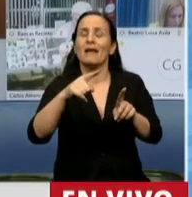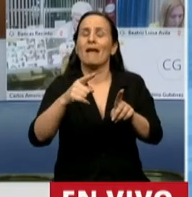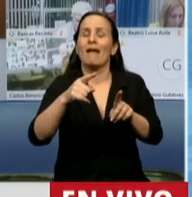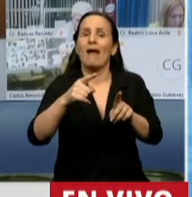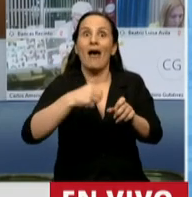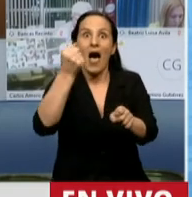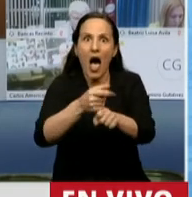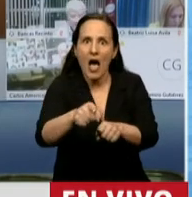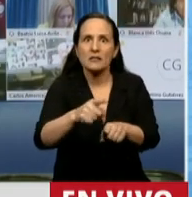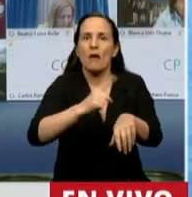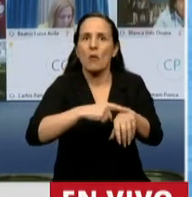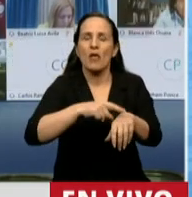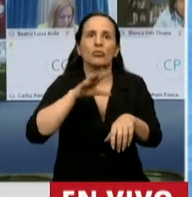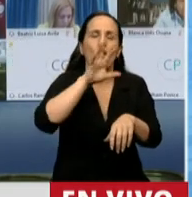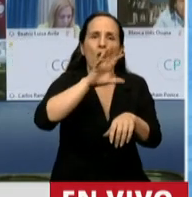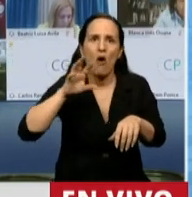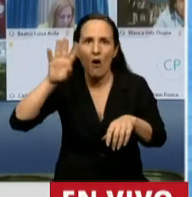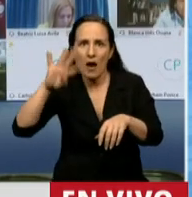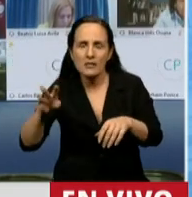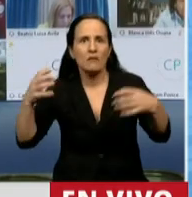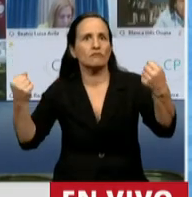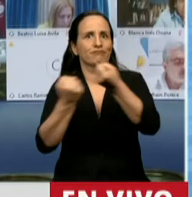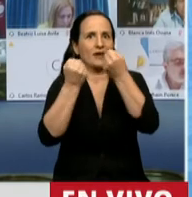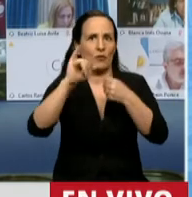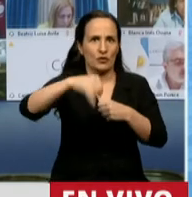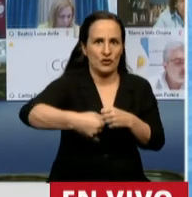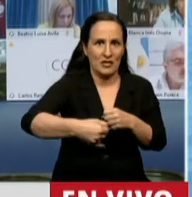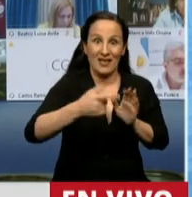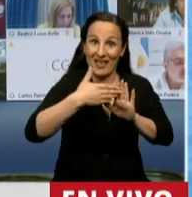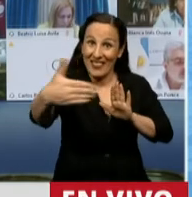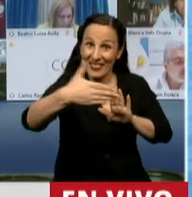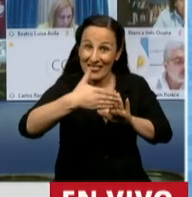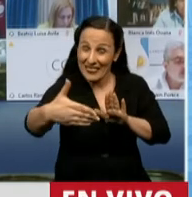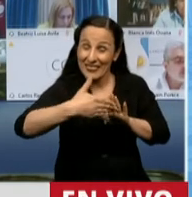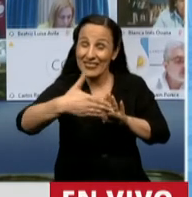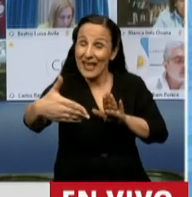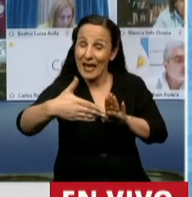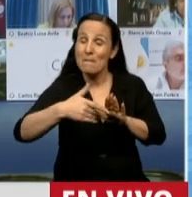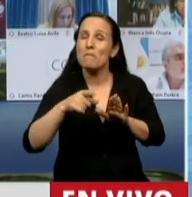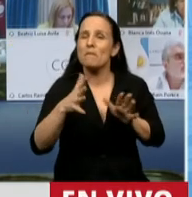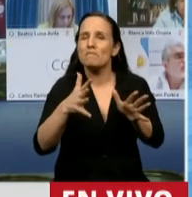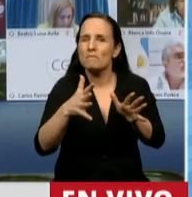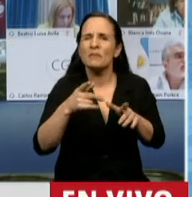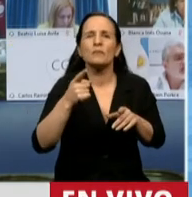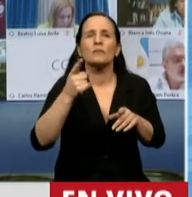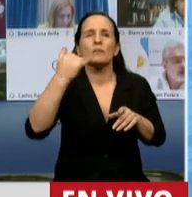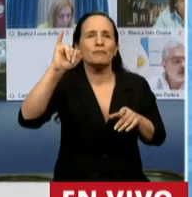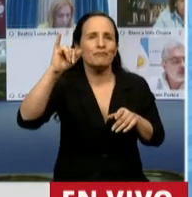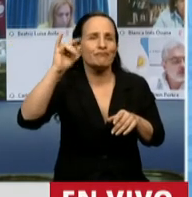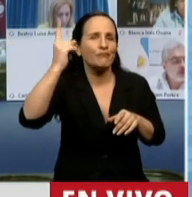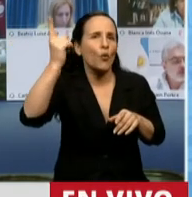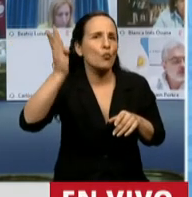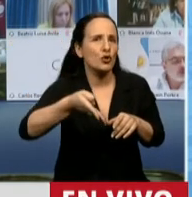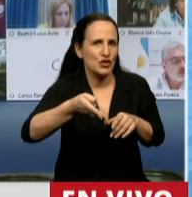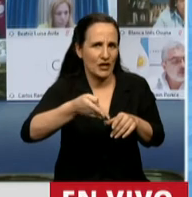renegociación entre la ANC y la provincia. Este plazo adicional tendrá una tasa del 1% de